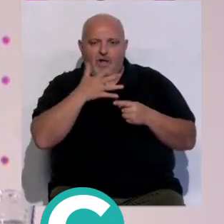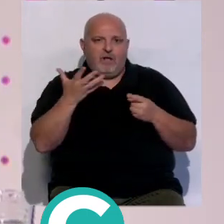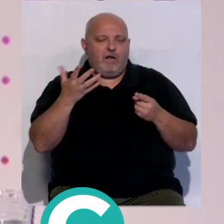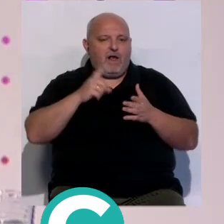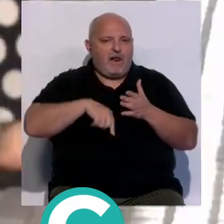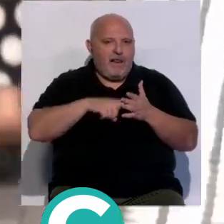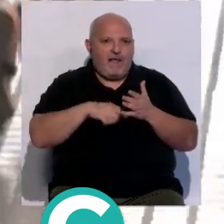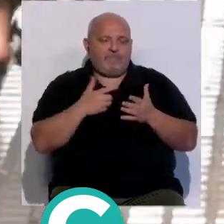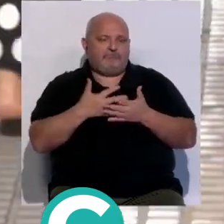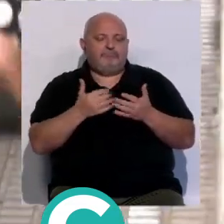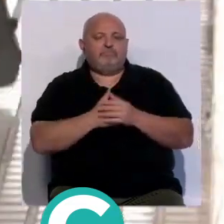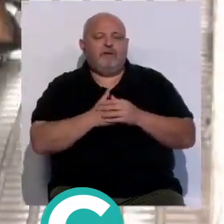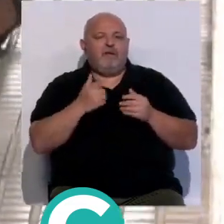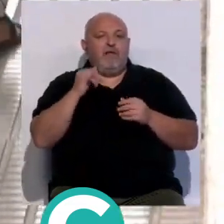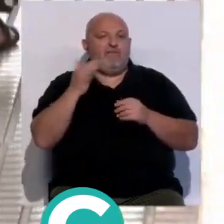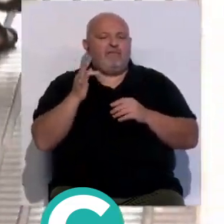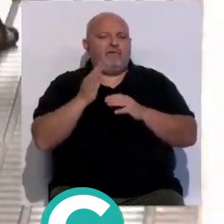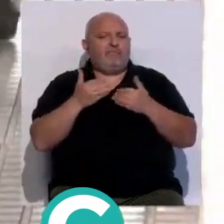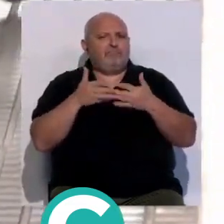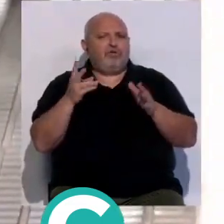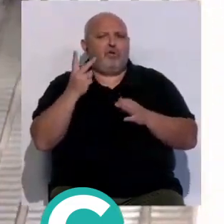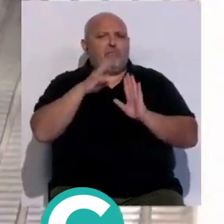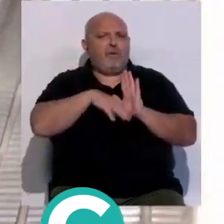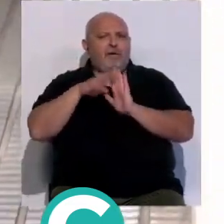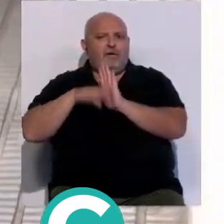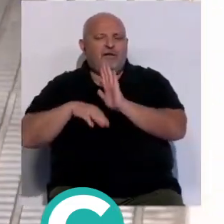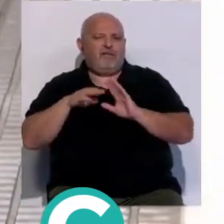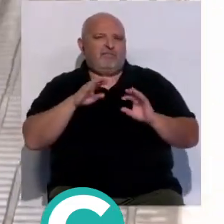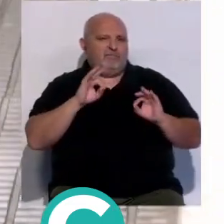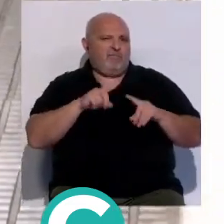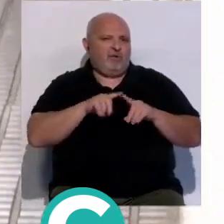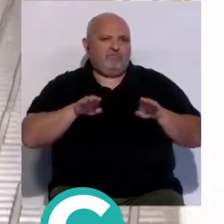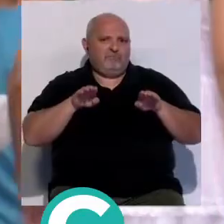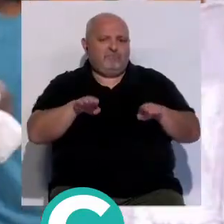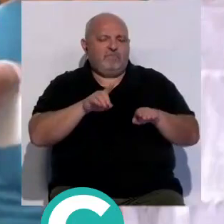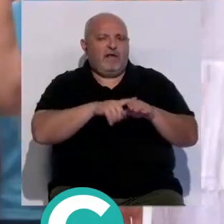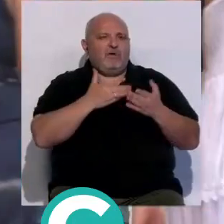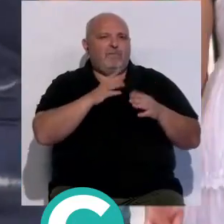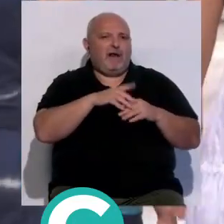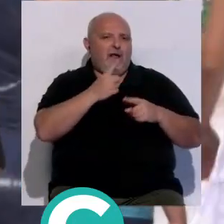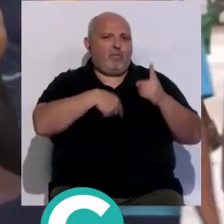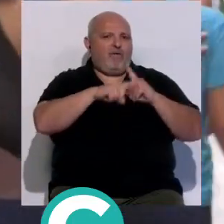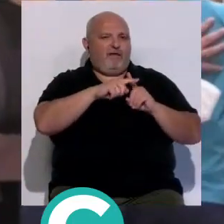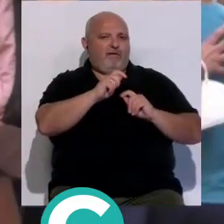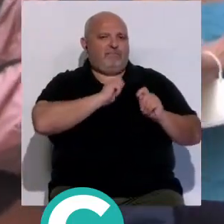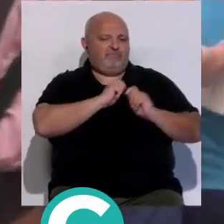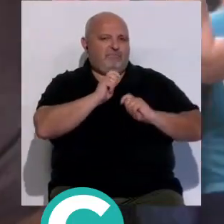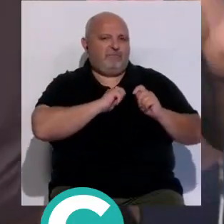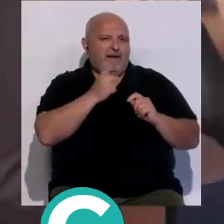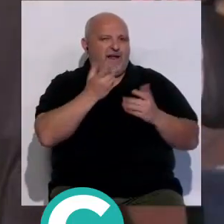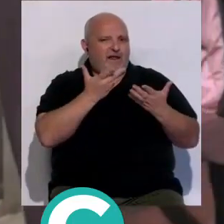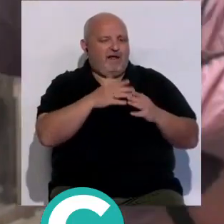de alquiler Por otra parte el IFEF mantiene abiertos dos programas de ayudas de forma simultánea el de ayudas reembolsables a la creación y